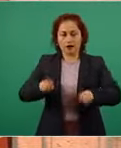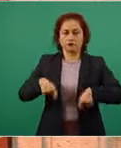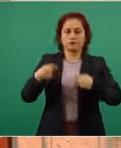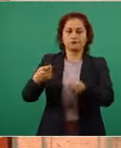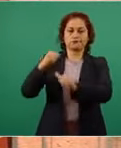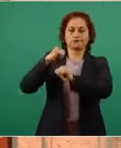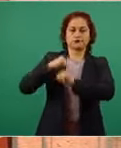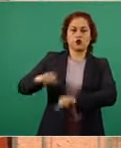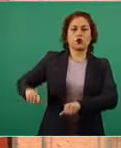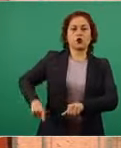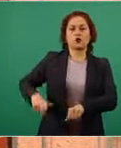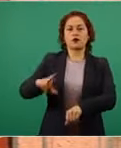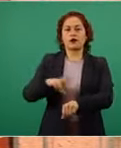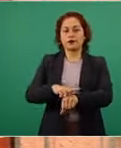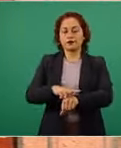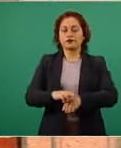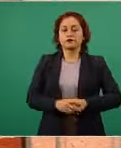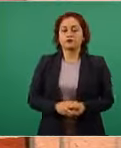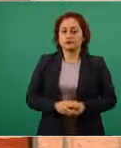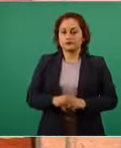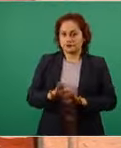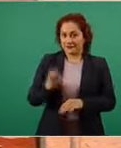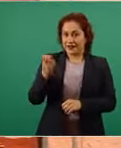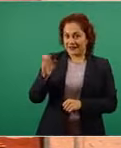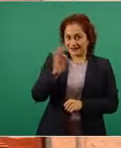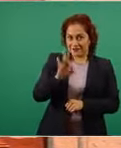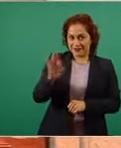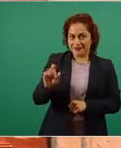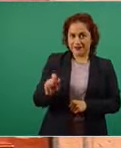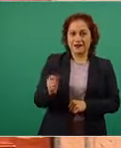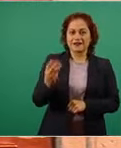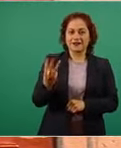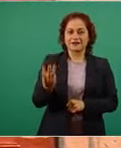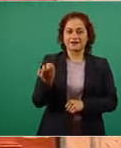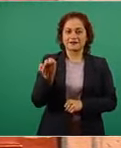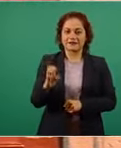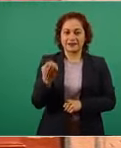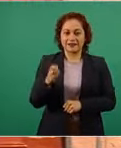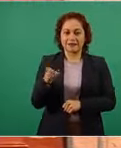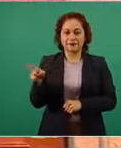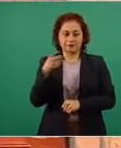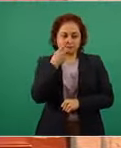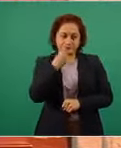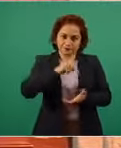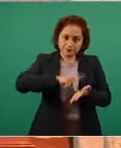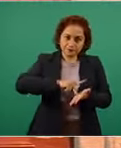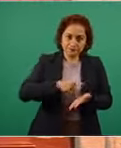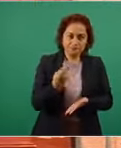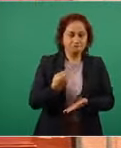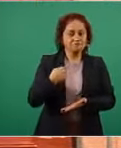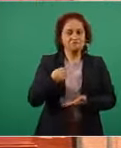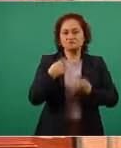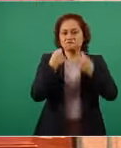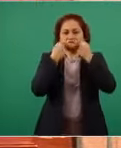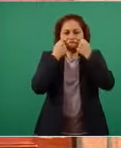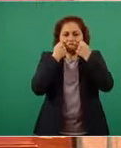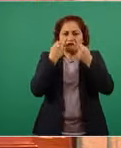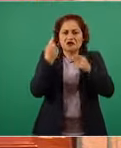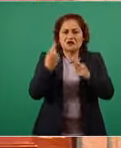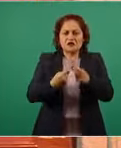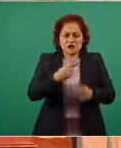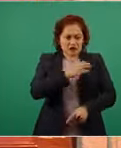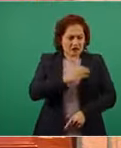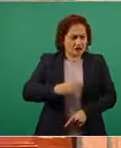Le repito, le dice el 23 de enero, para mí es exactamente igual cualquiera de los dos candidatos que